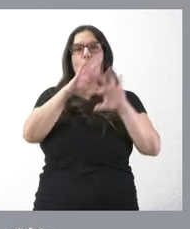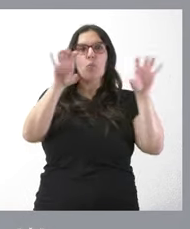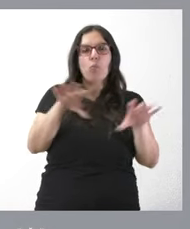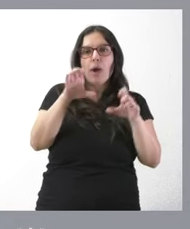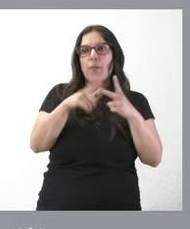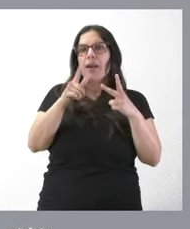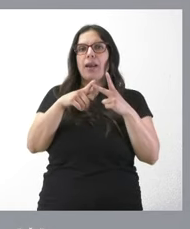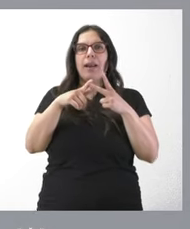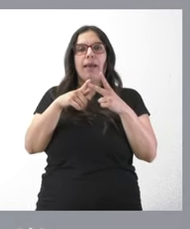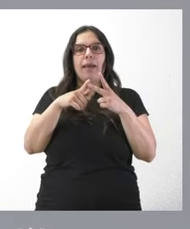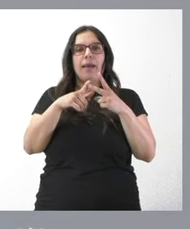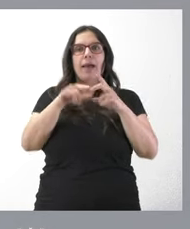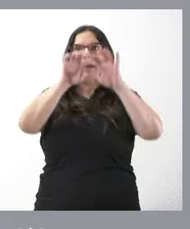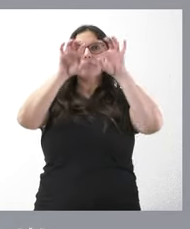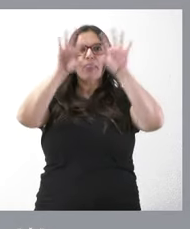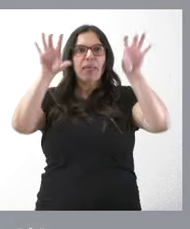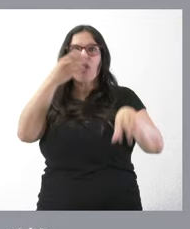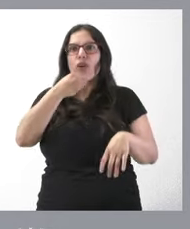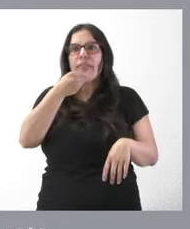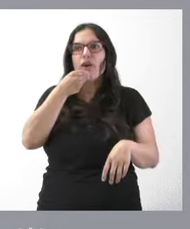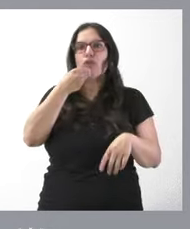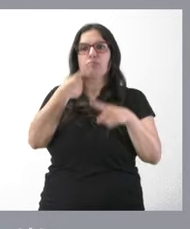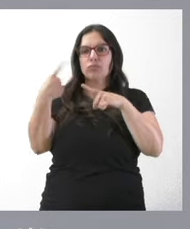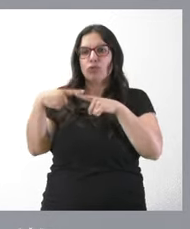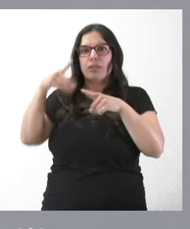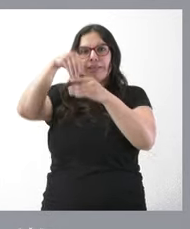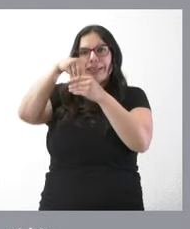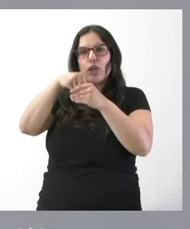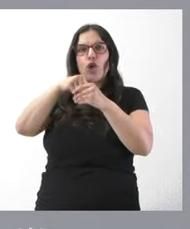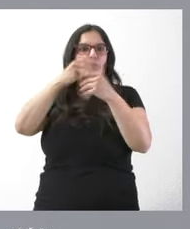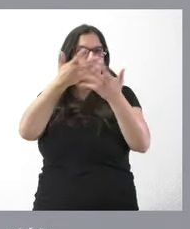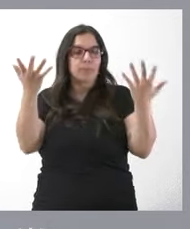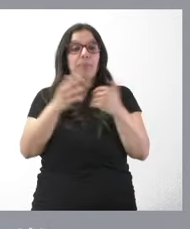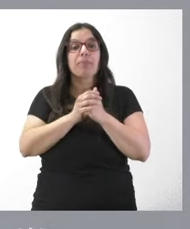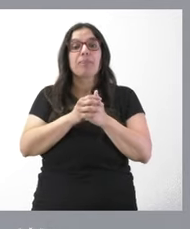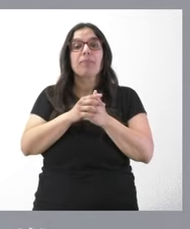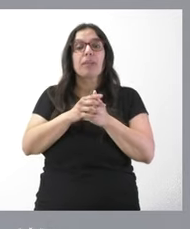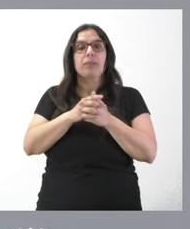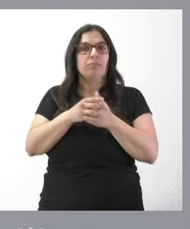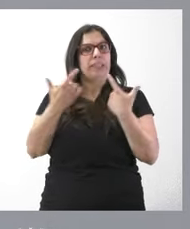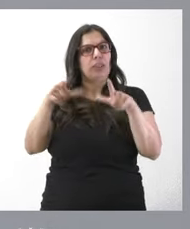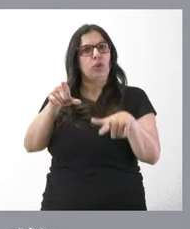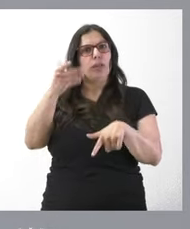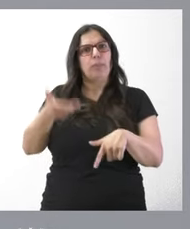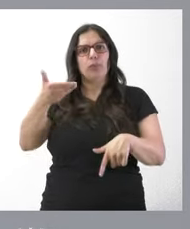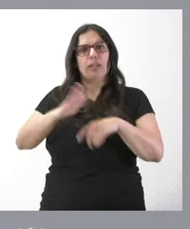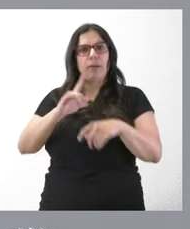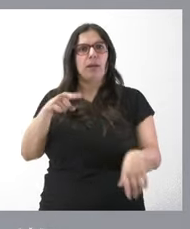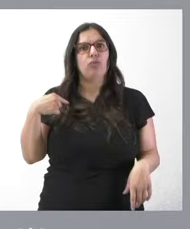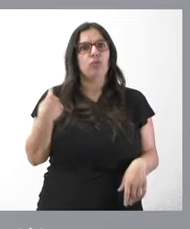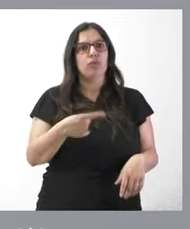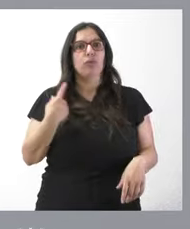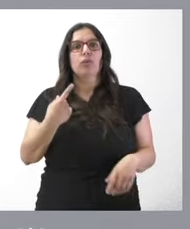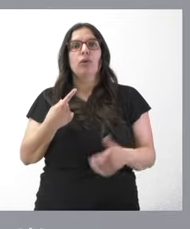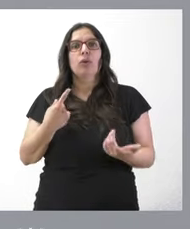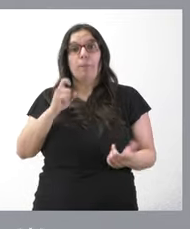natural y los elementos de decoración y de habitabilidad interior. Sin lugar a dudas, este es un sector muy importante para nosotros. Es la